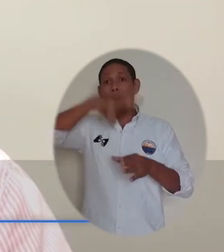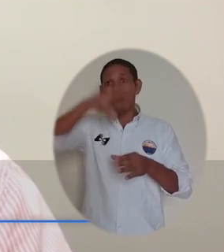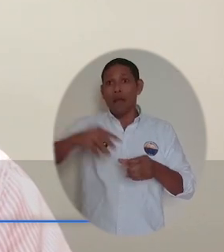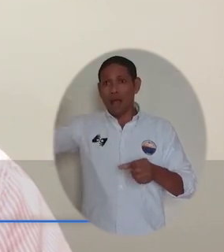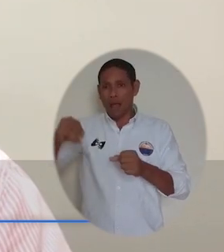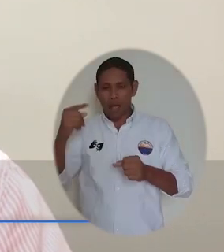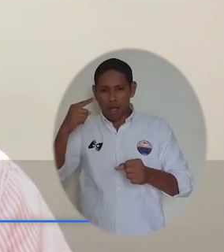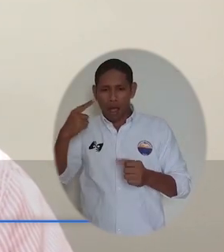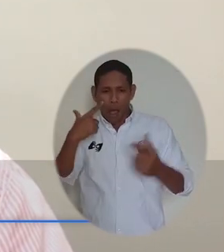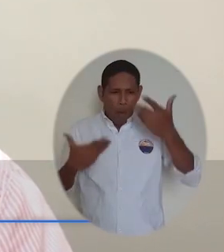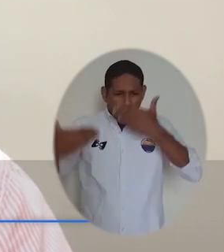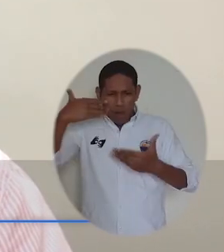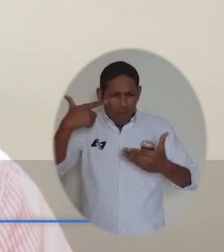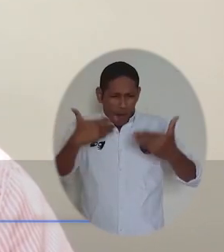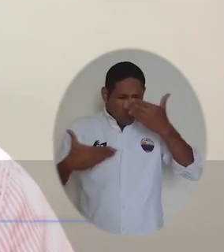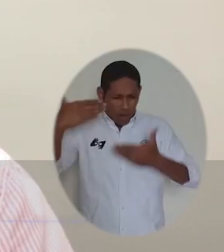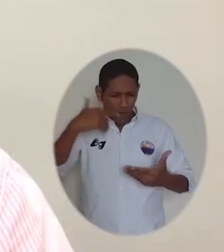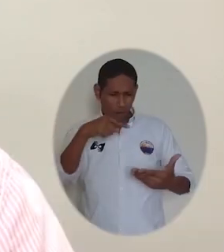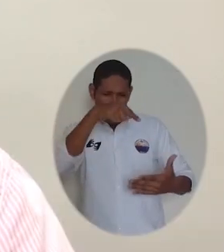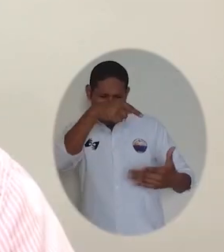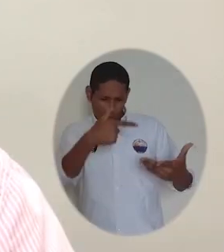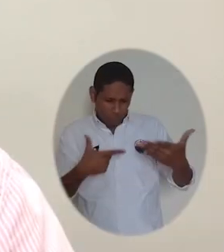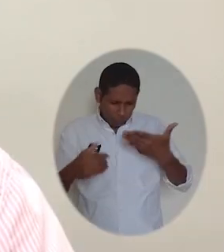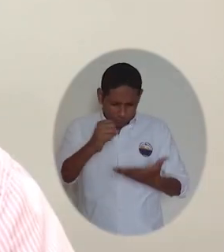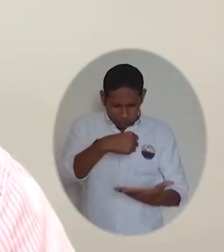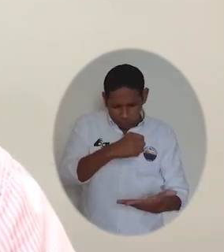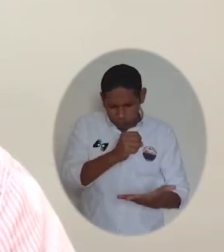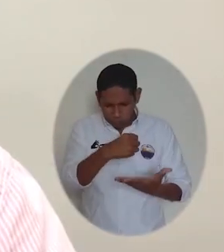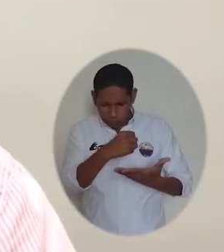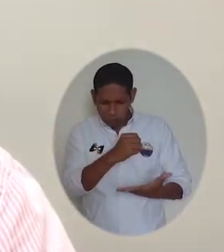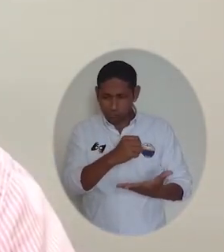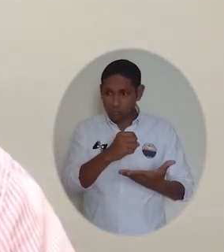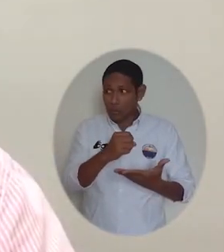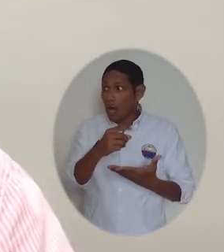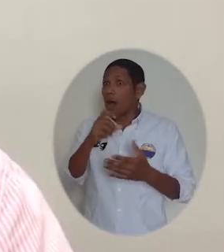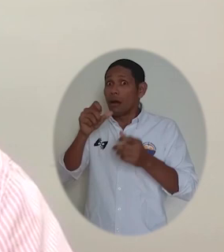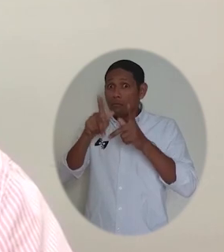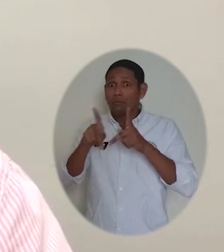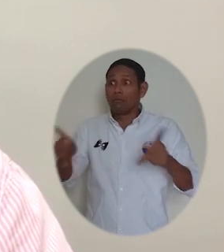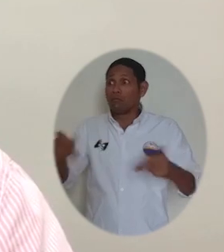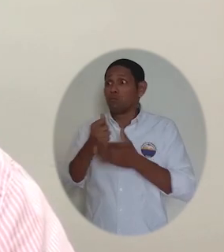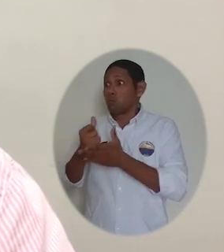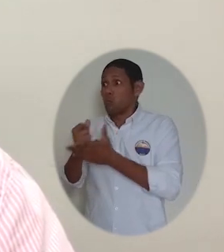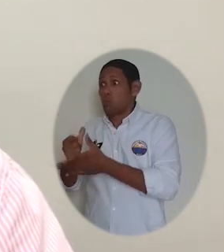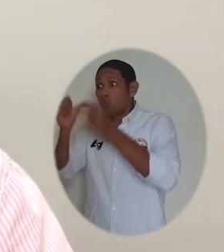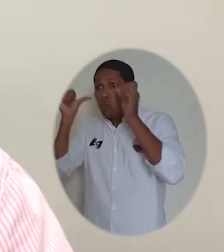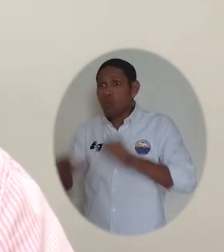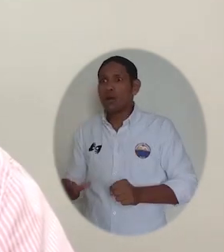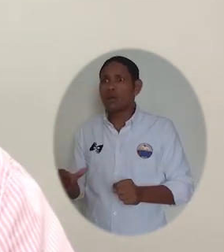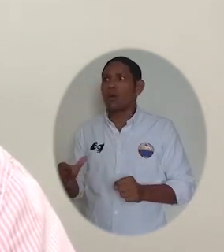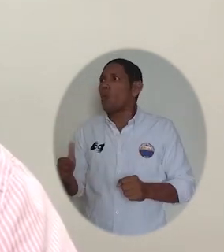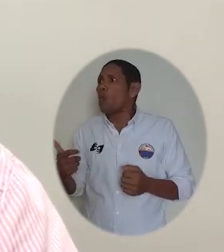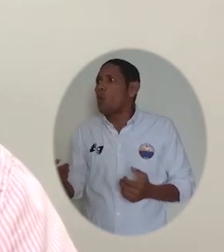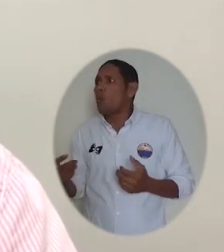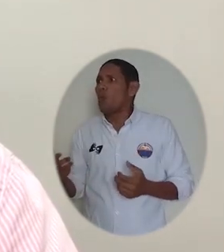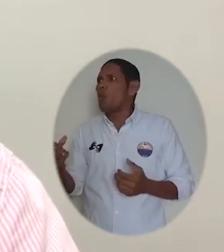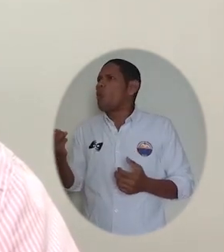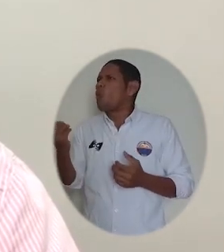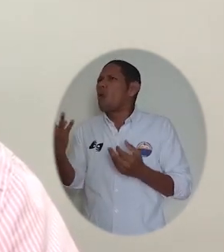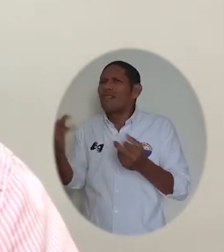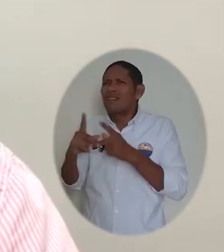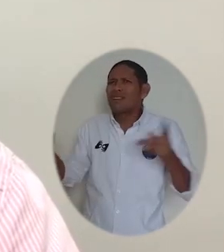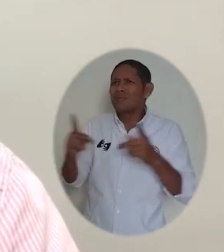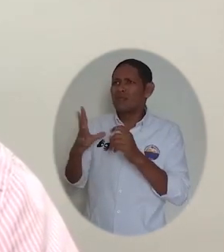rápido frente a la atención de la ciudadanía que en algún momento esté afectada o